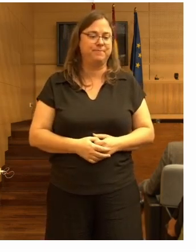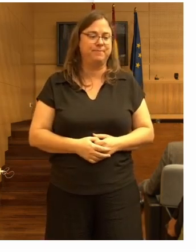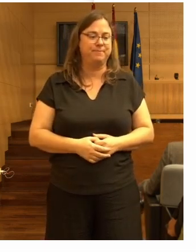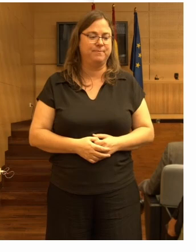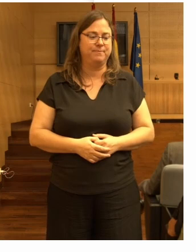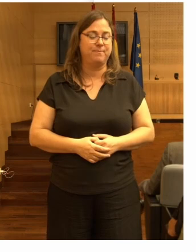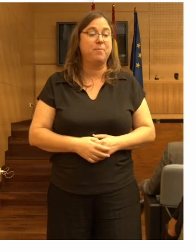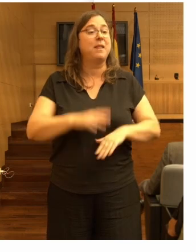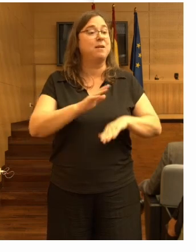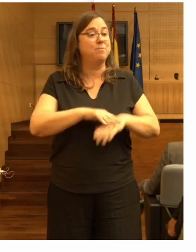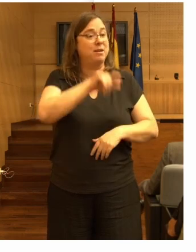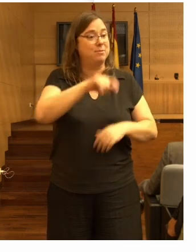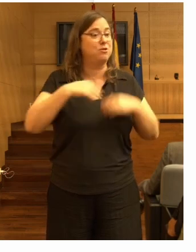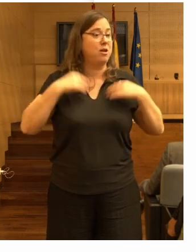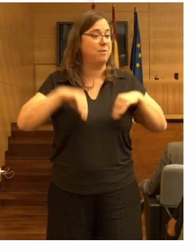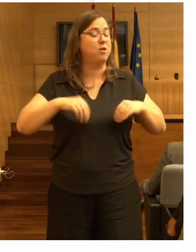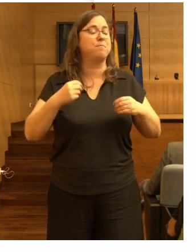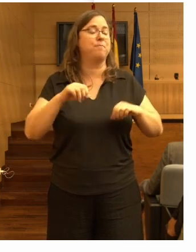vivan bien